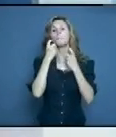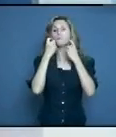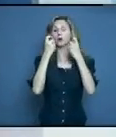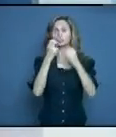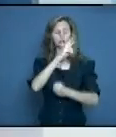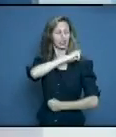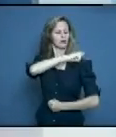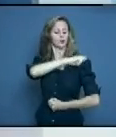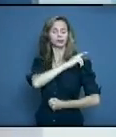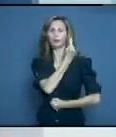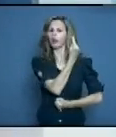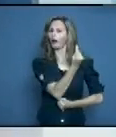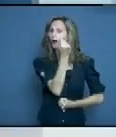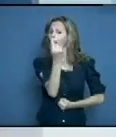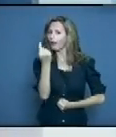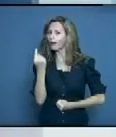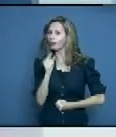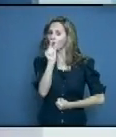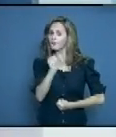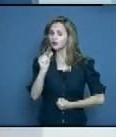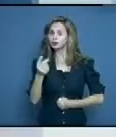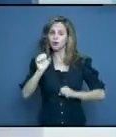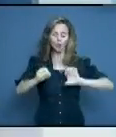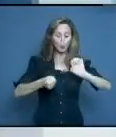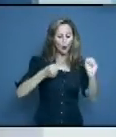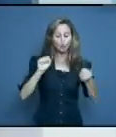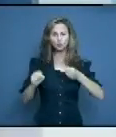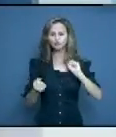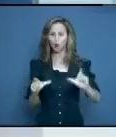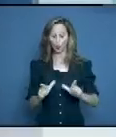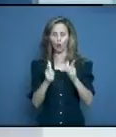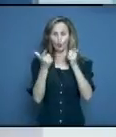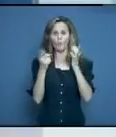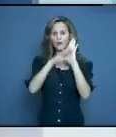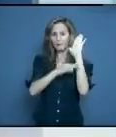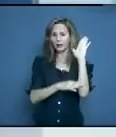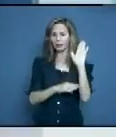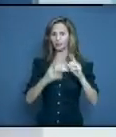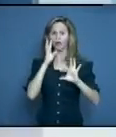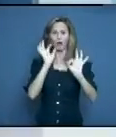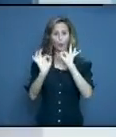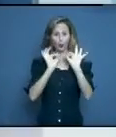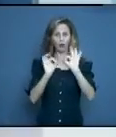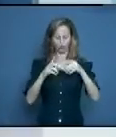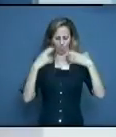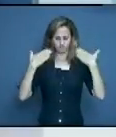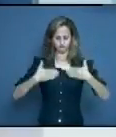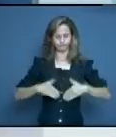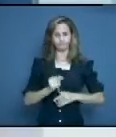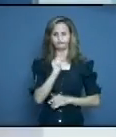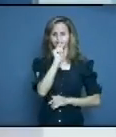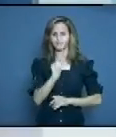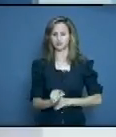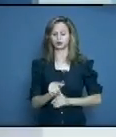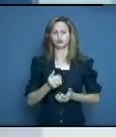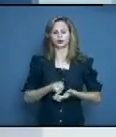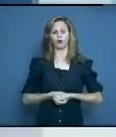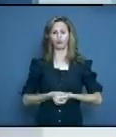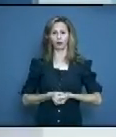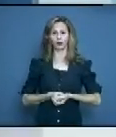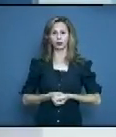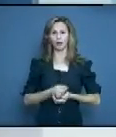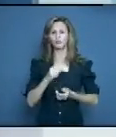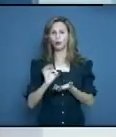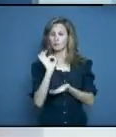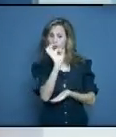suficiente para el control de la enfermedad. Con esta variante que circula, que penetra más fácil a la célula, que elimina